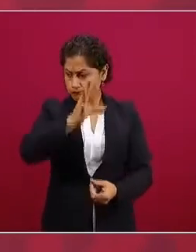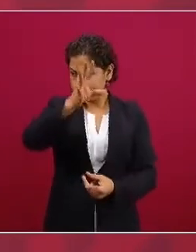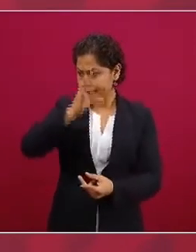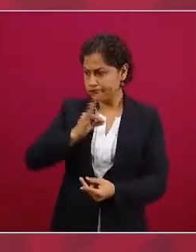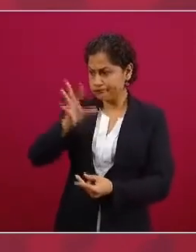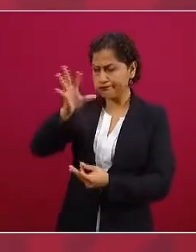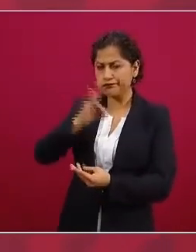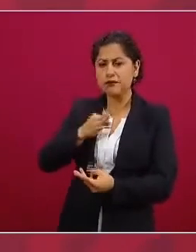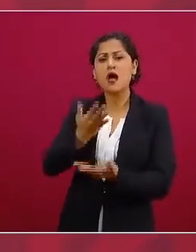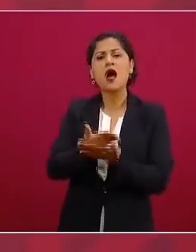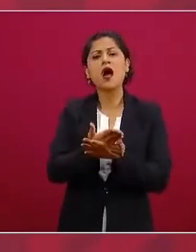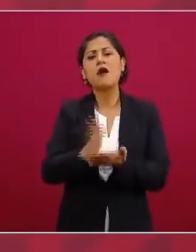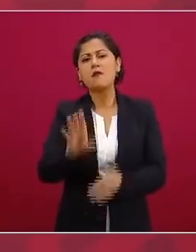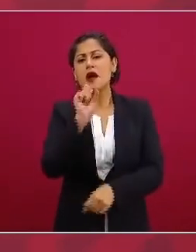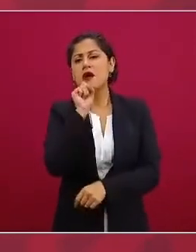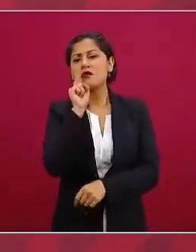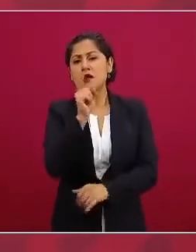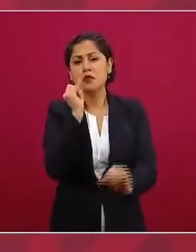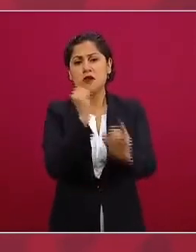antes